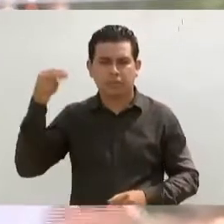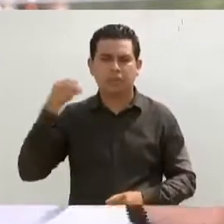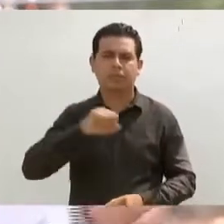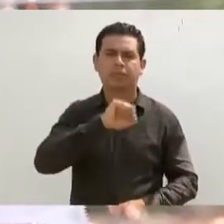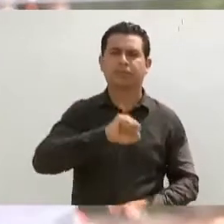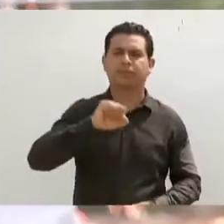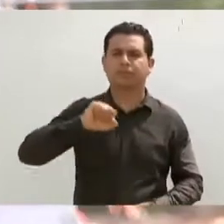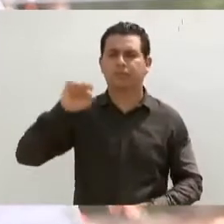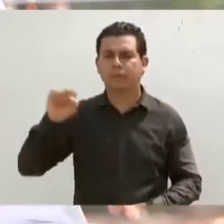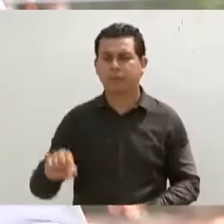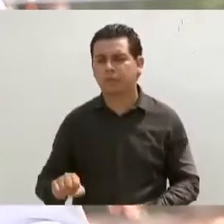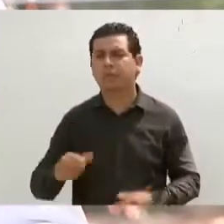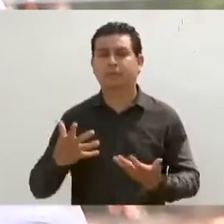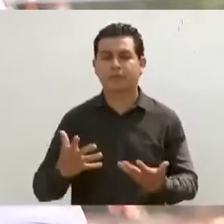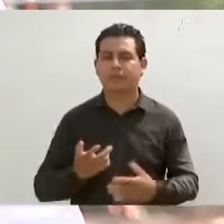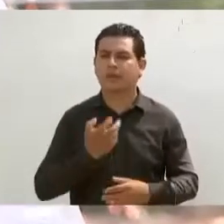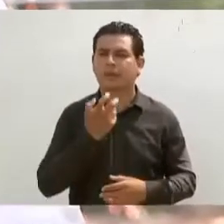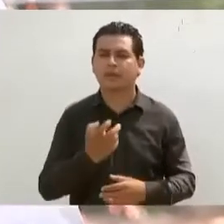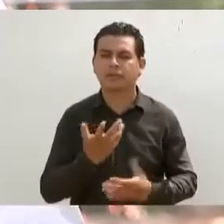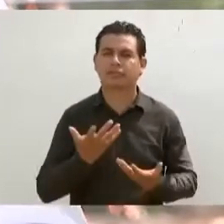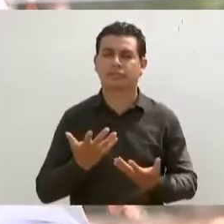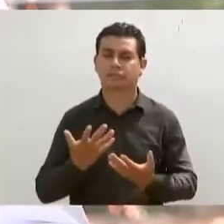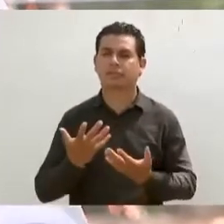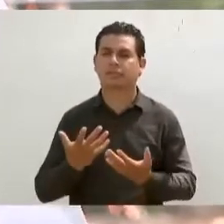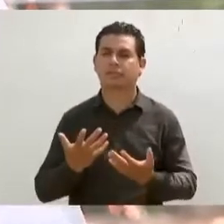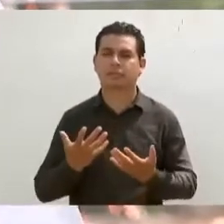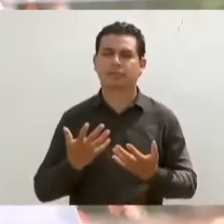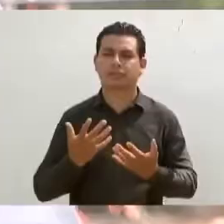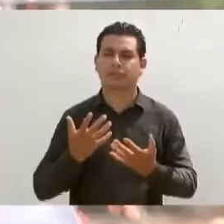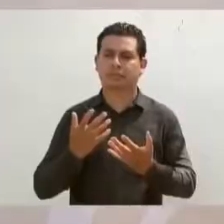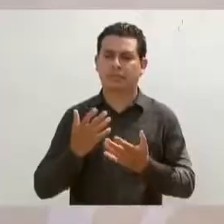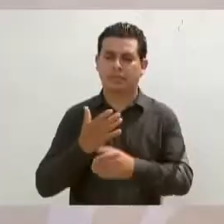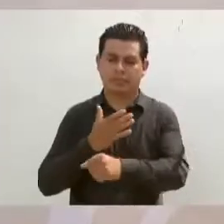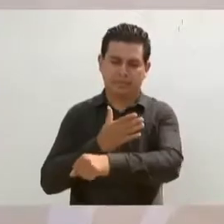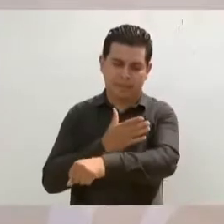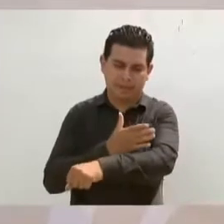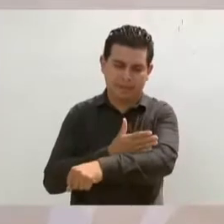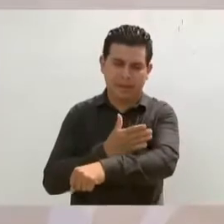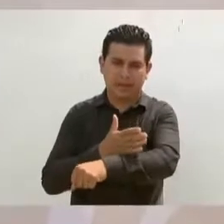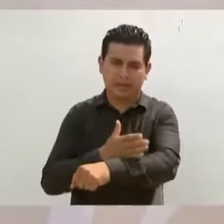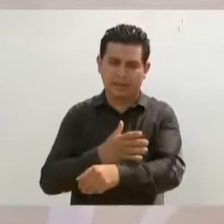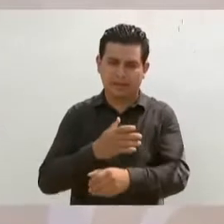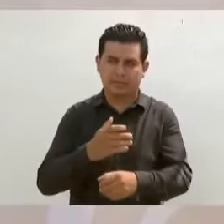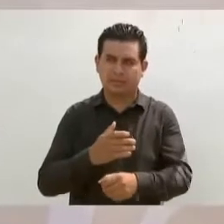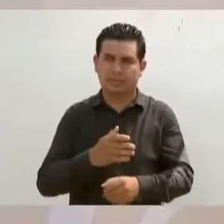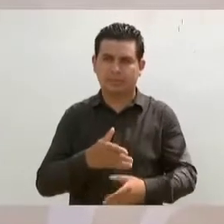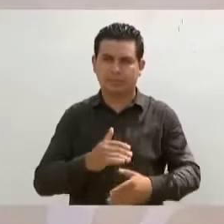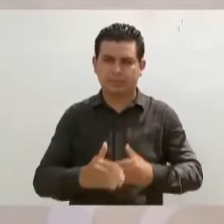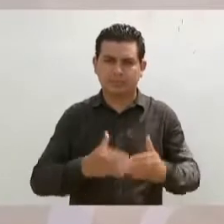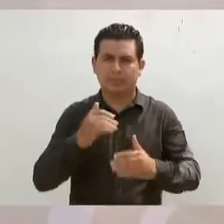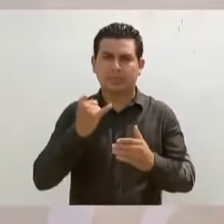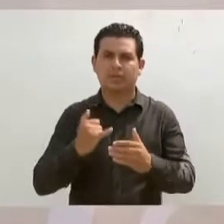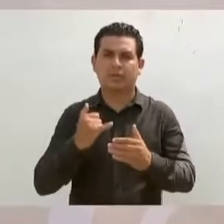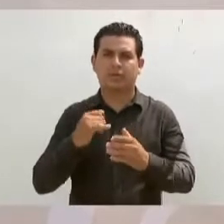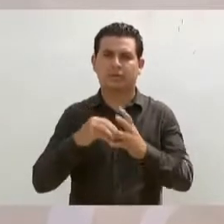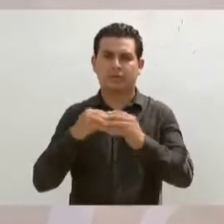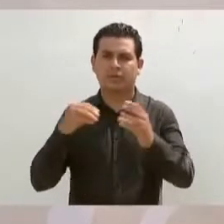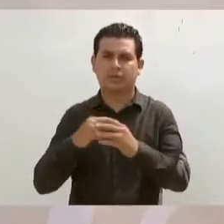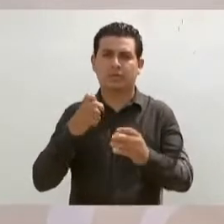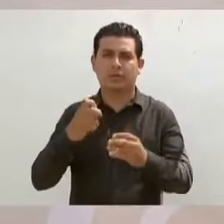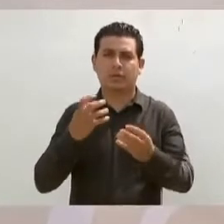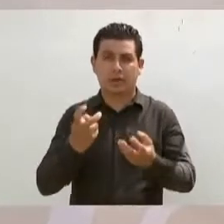Por eso sembrar maderables y frutales como lo hace este programa es,